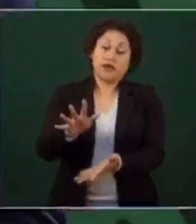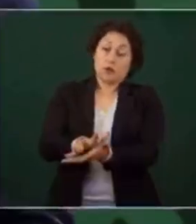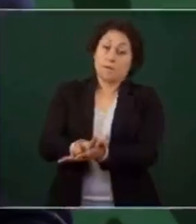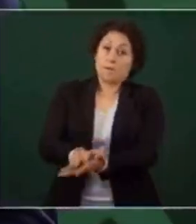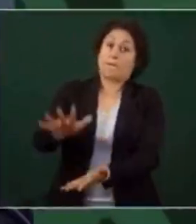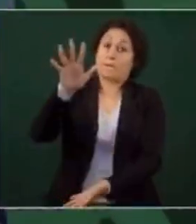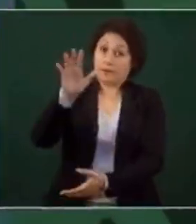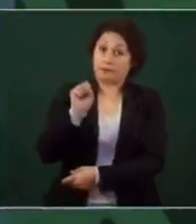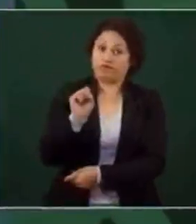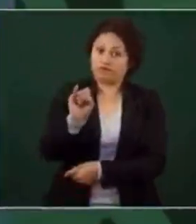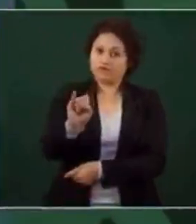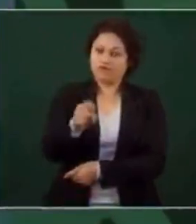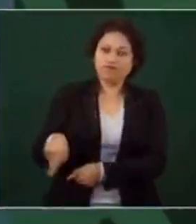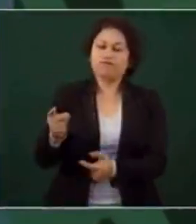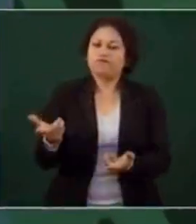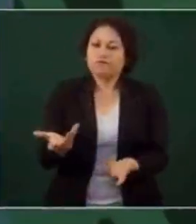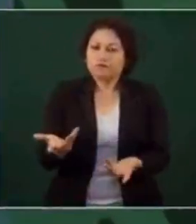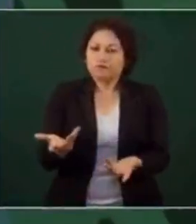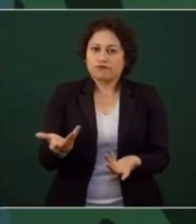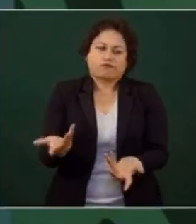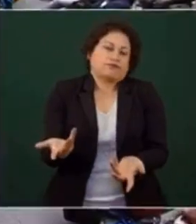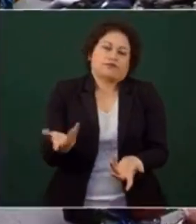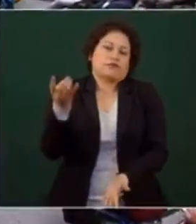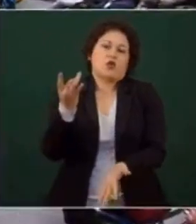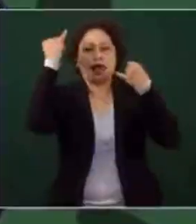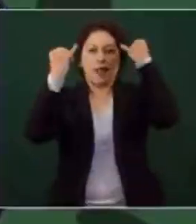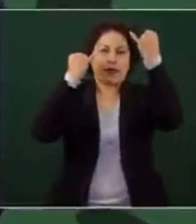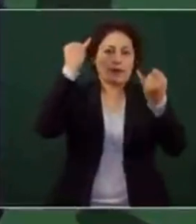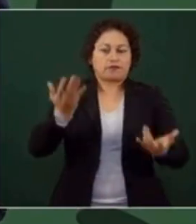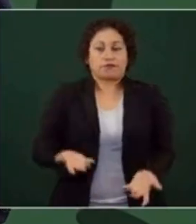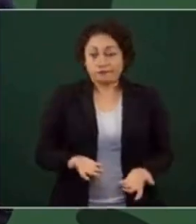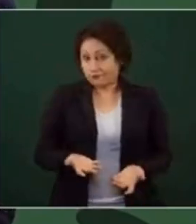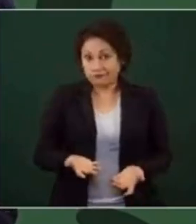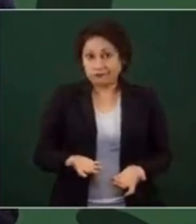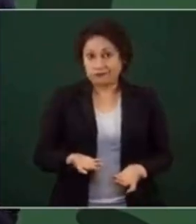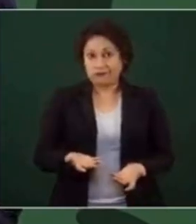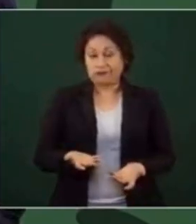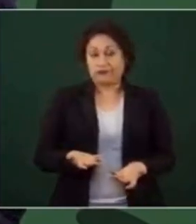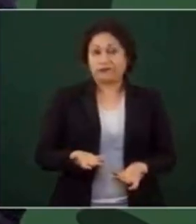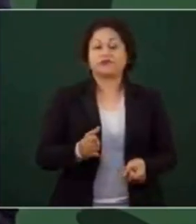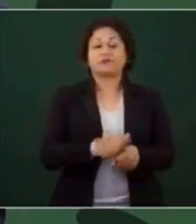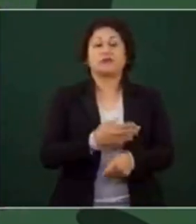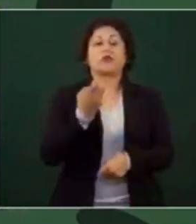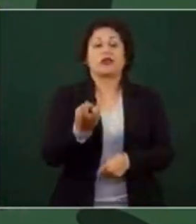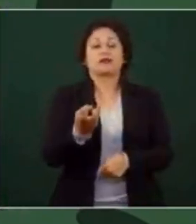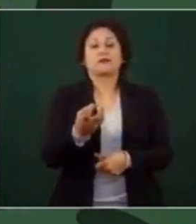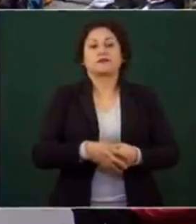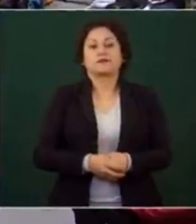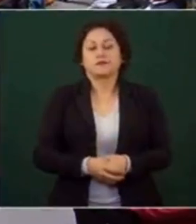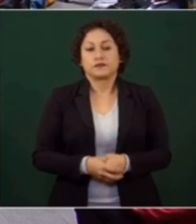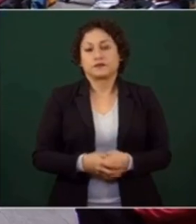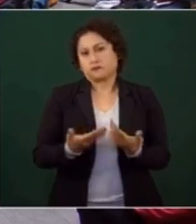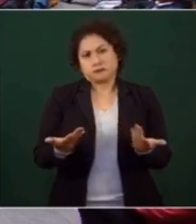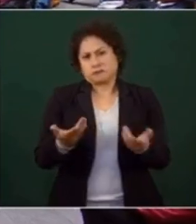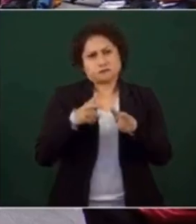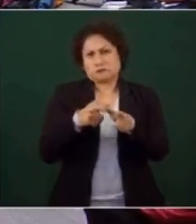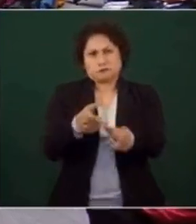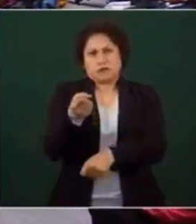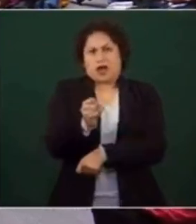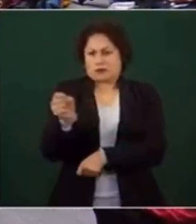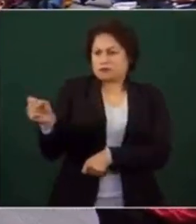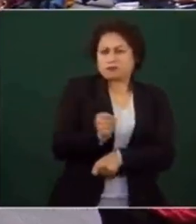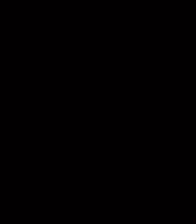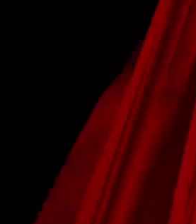pues lo único que difunden es eso. Entonces, vamos a seguir protegiendo